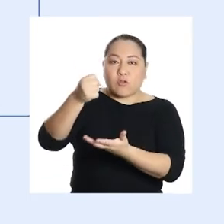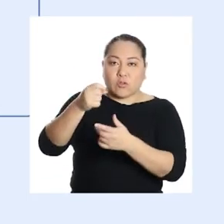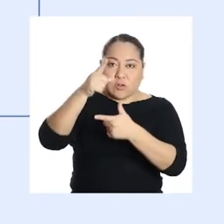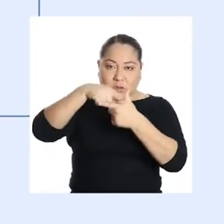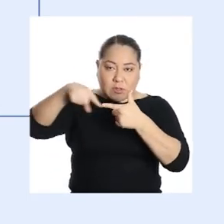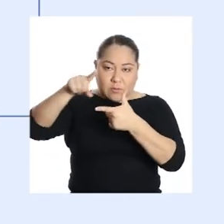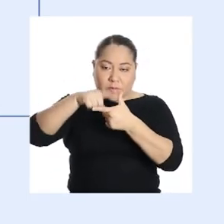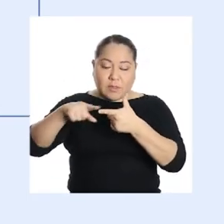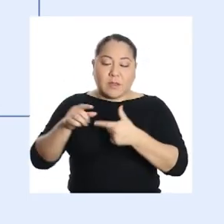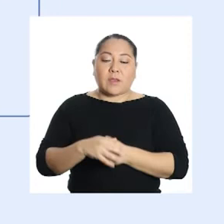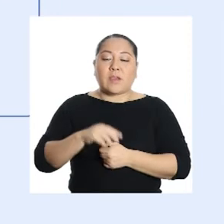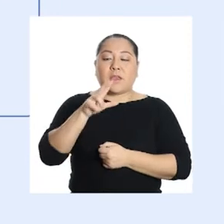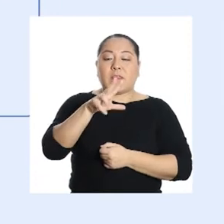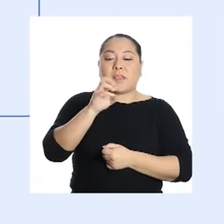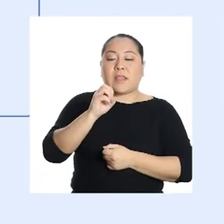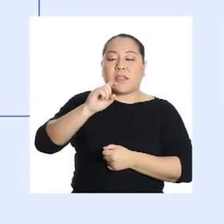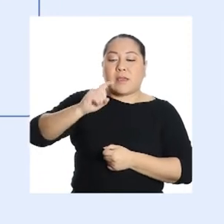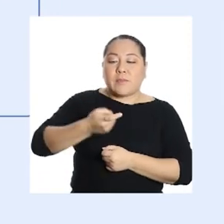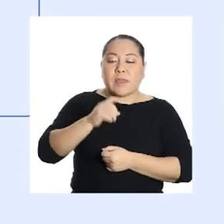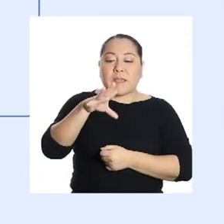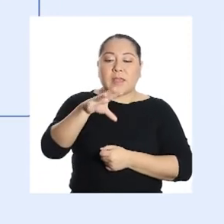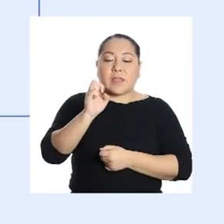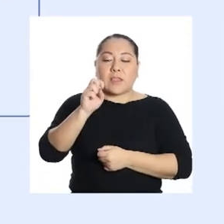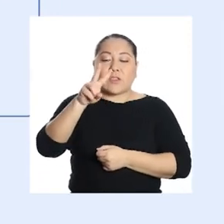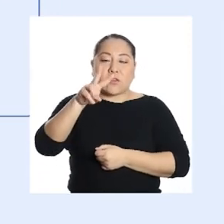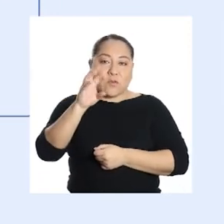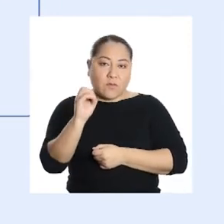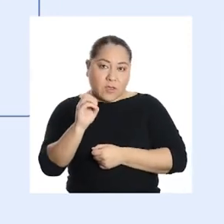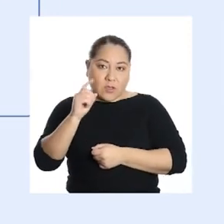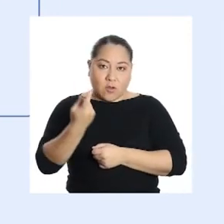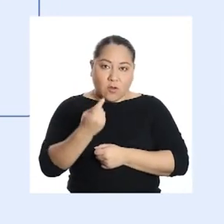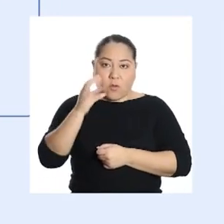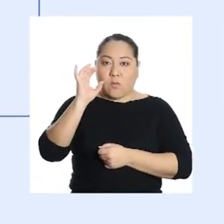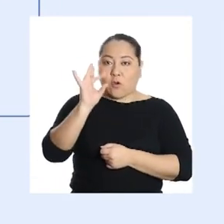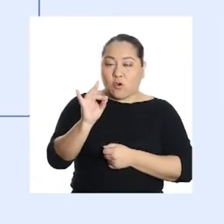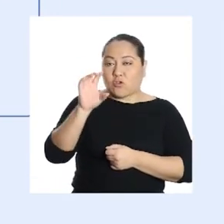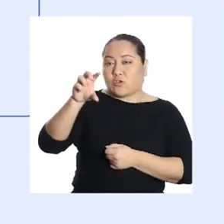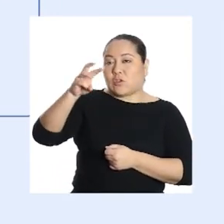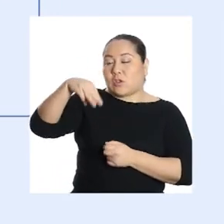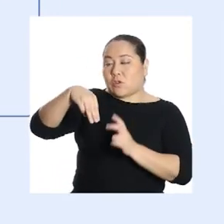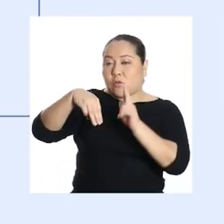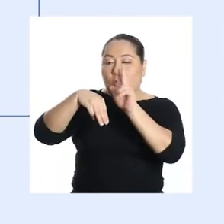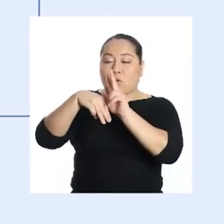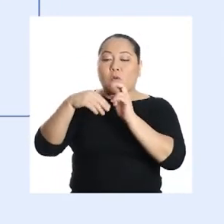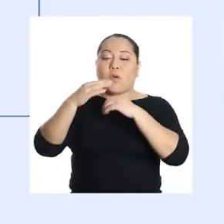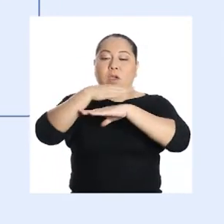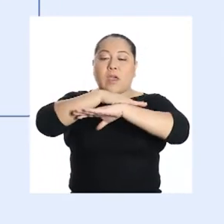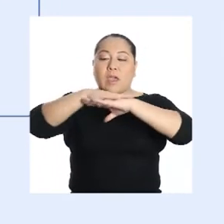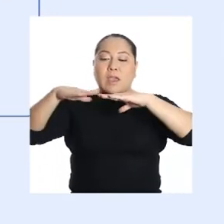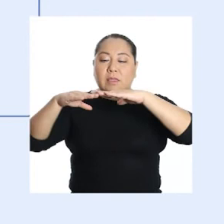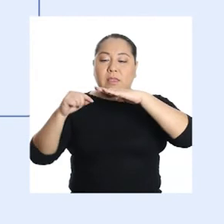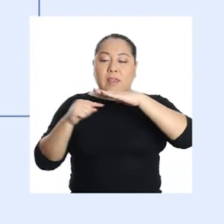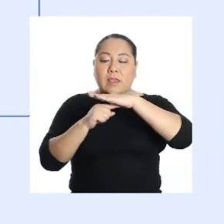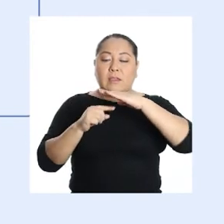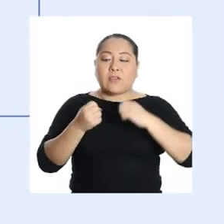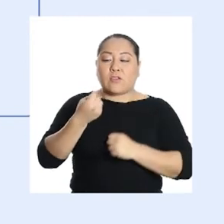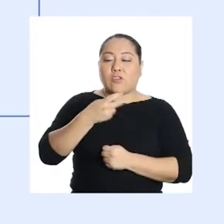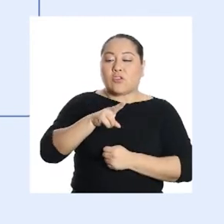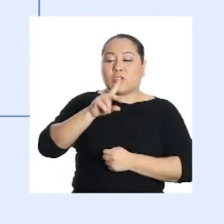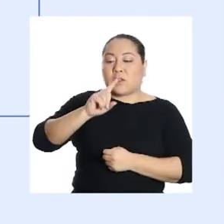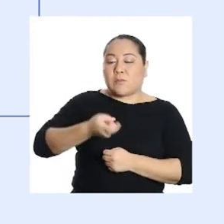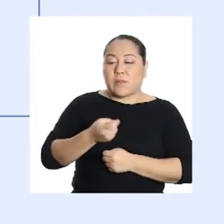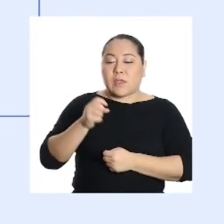bolsas, dividimos 30,520,8 centímetros cúbicos